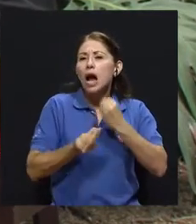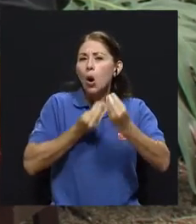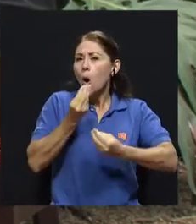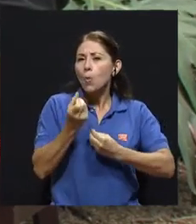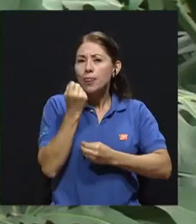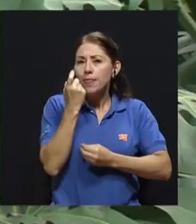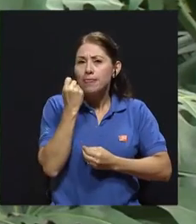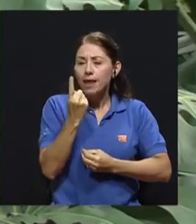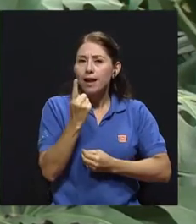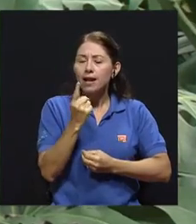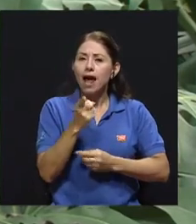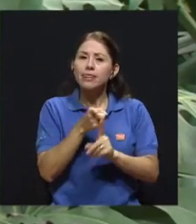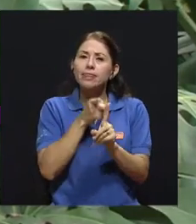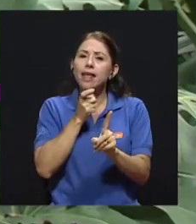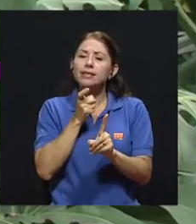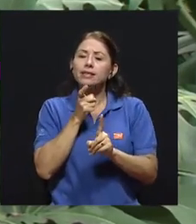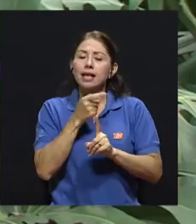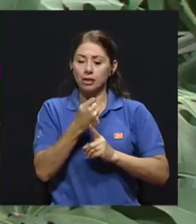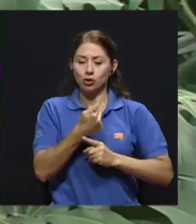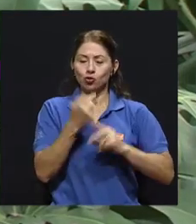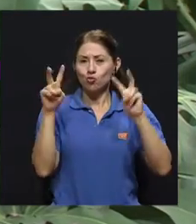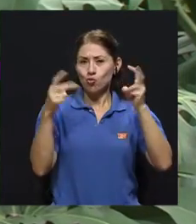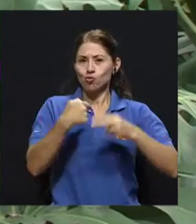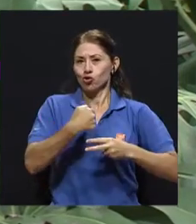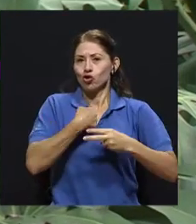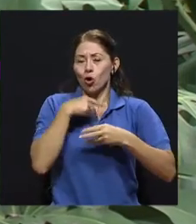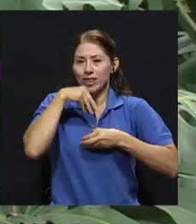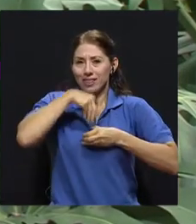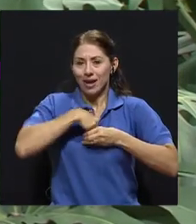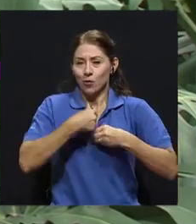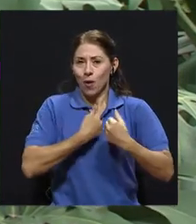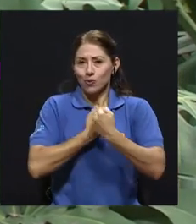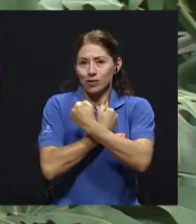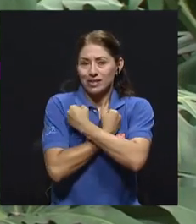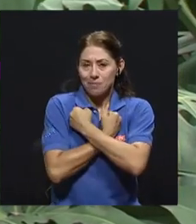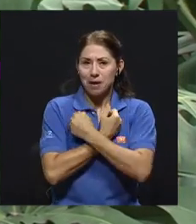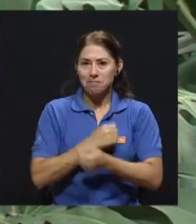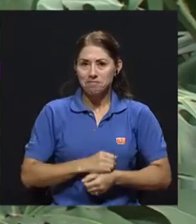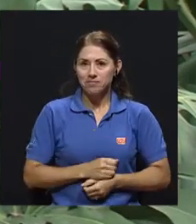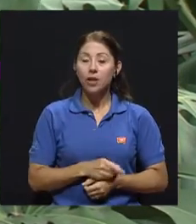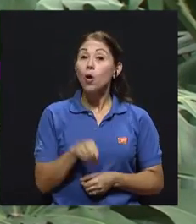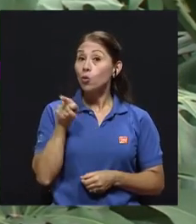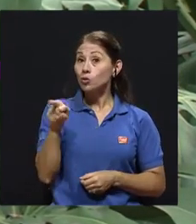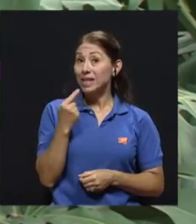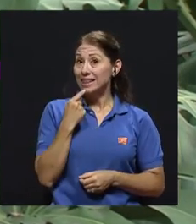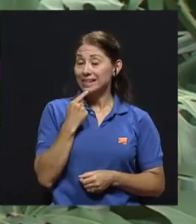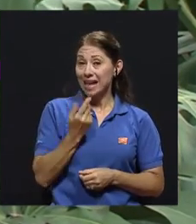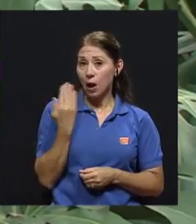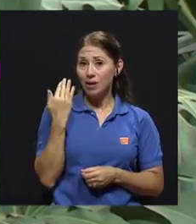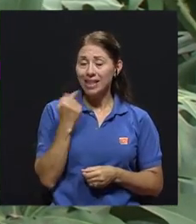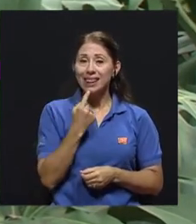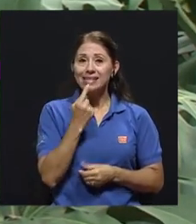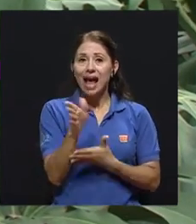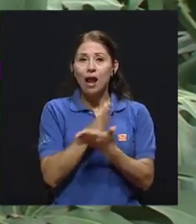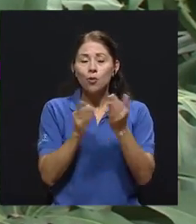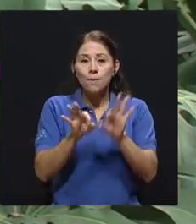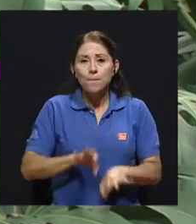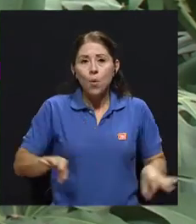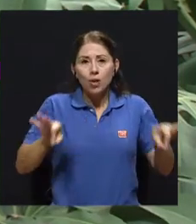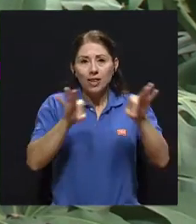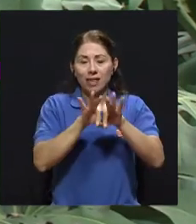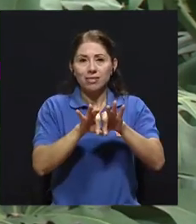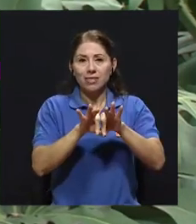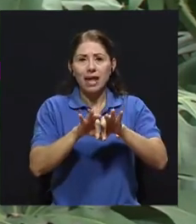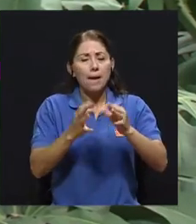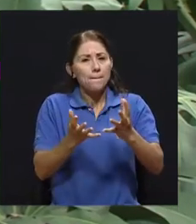yo interno? Precisamente usted en la definición que hacía ahorita marcaba algo importante. La obesidad no solamente se puede volver un